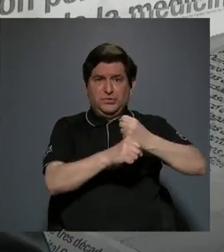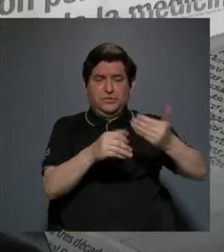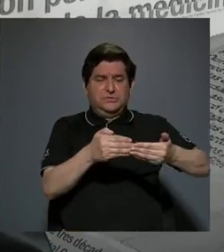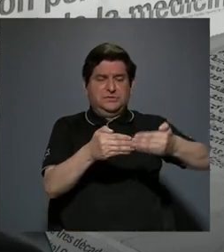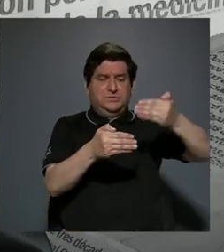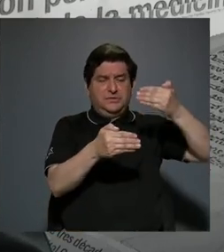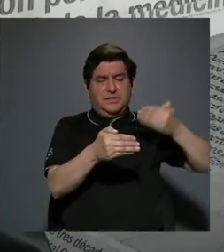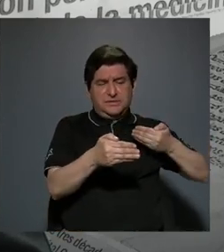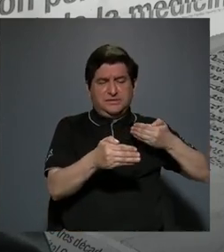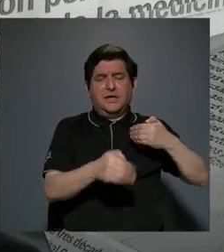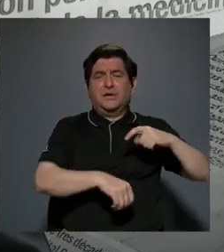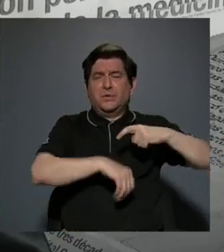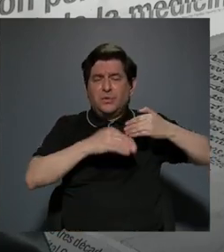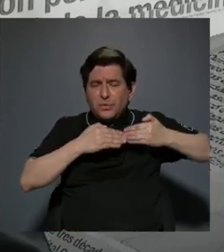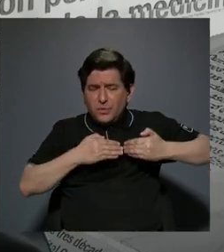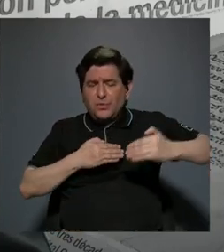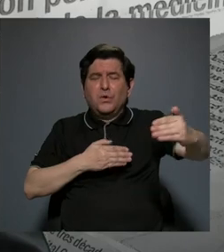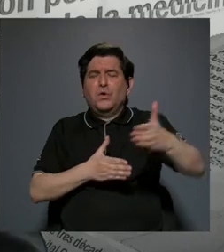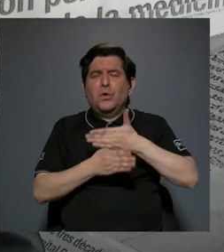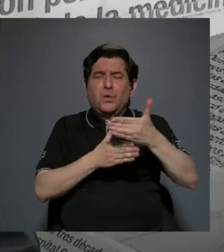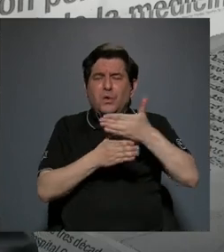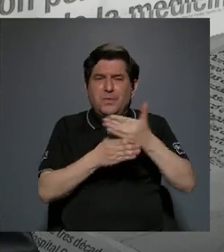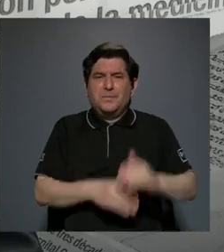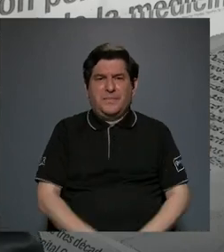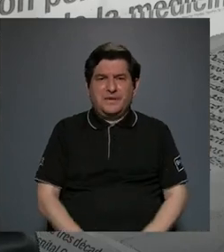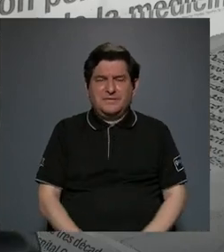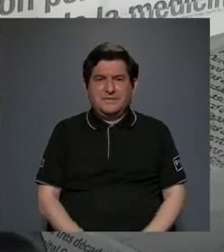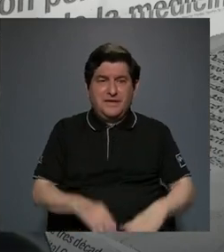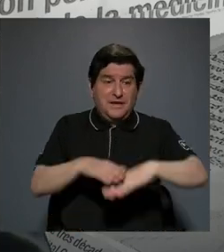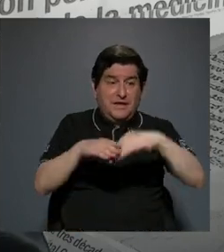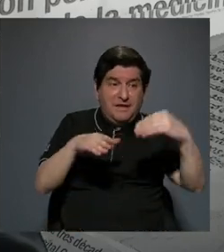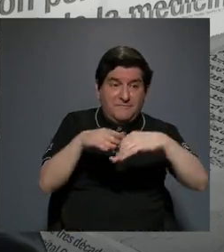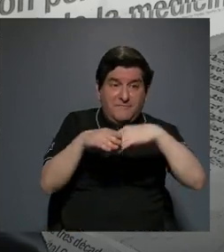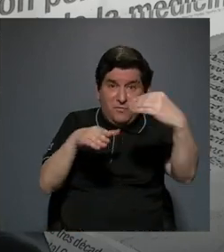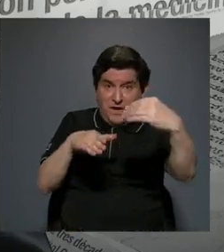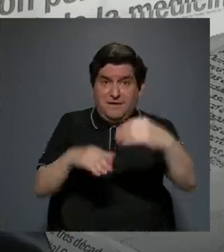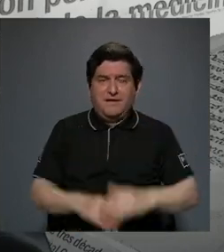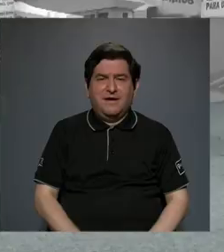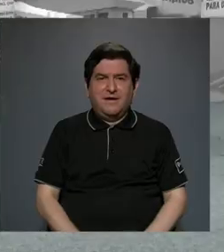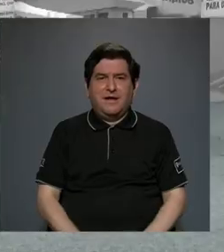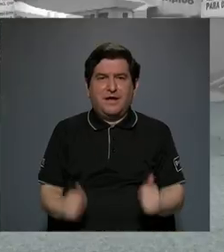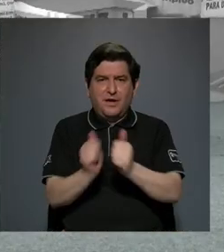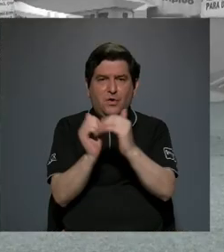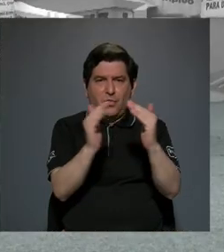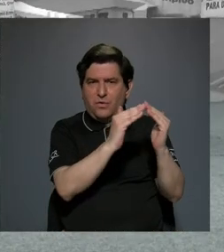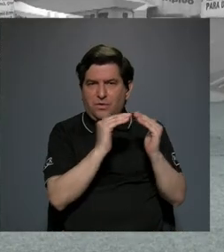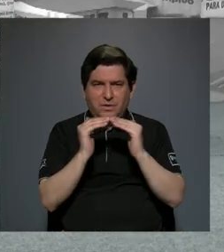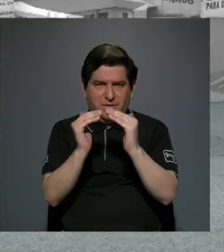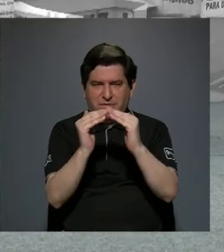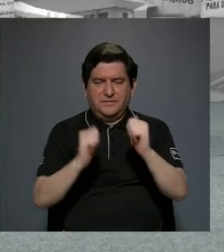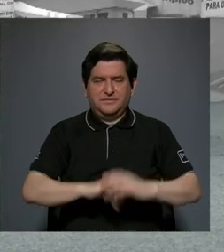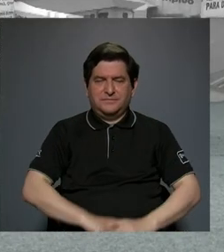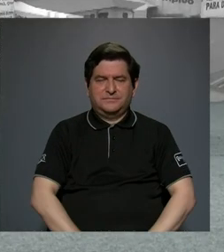por mucho tiempo de compartir más afuera con el público